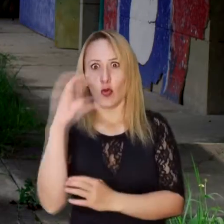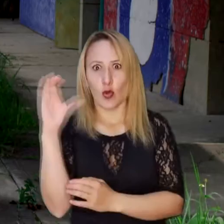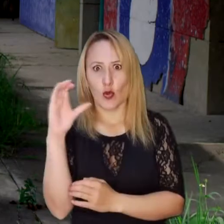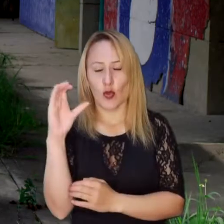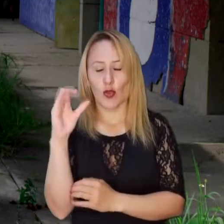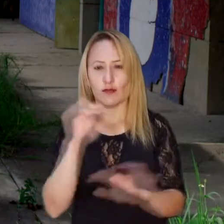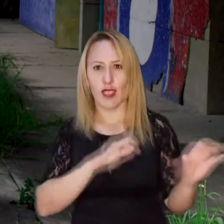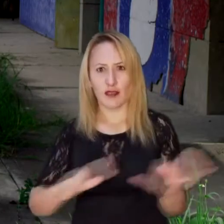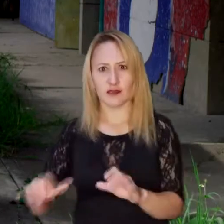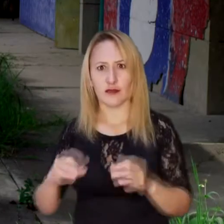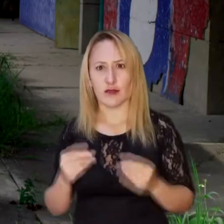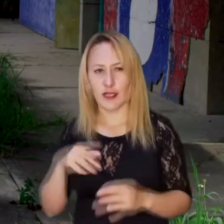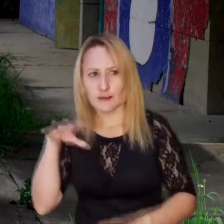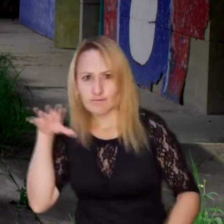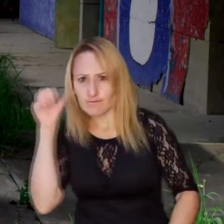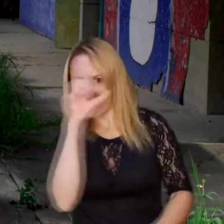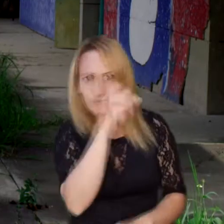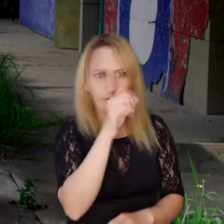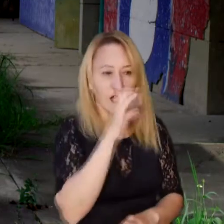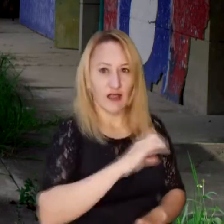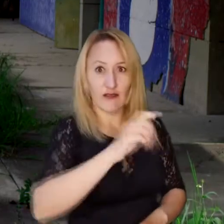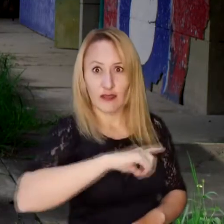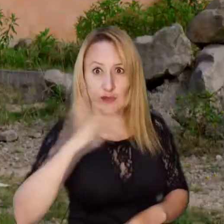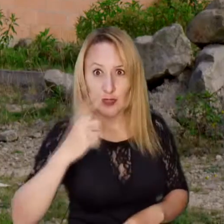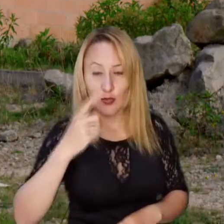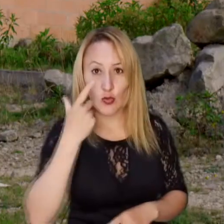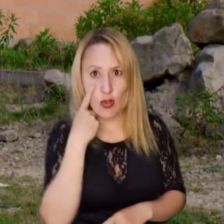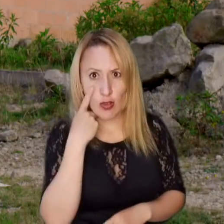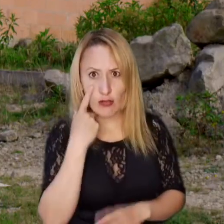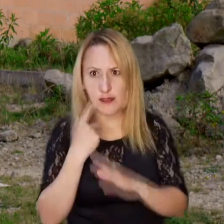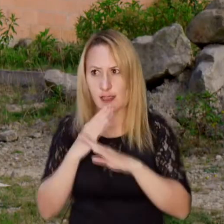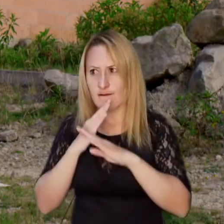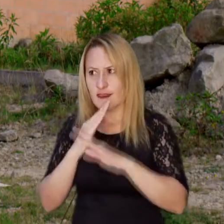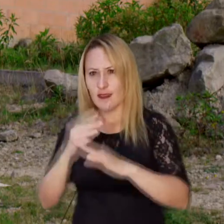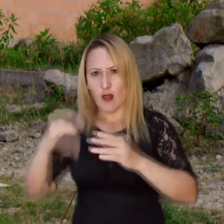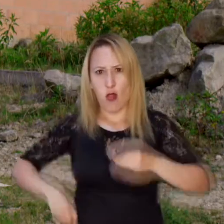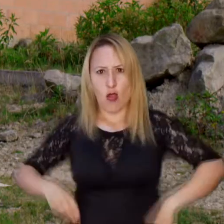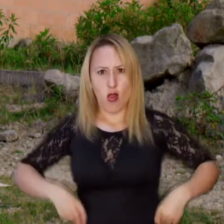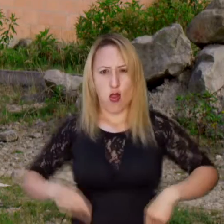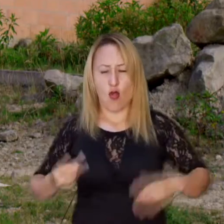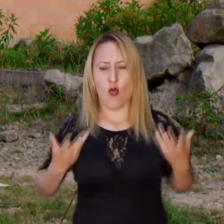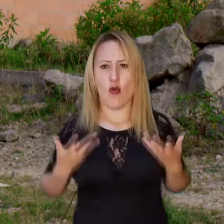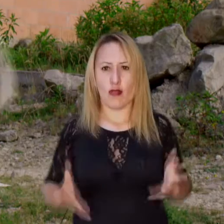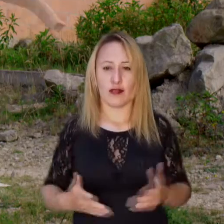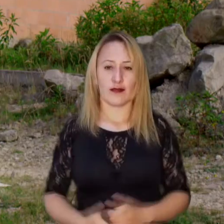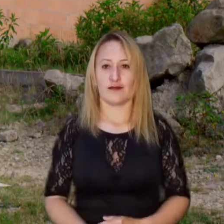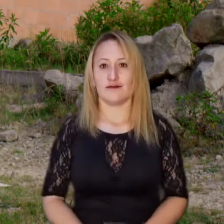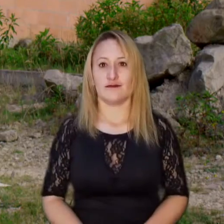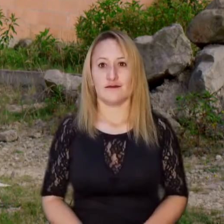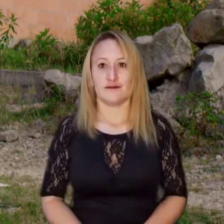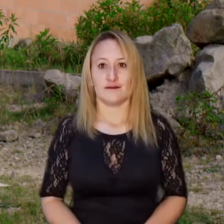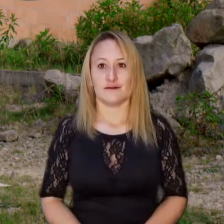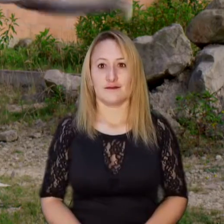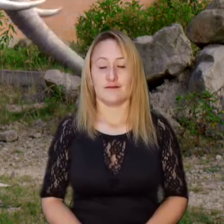Colombia entró en acción para cazar elefantes blancos y combatir cualquier forma de corrupción.